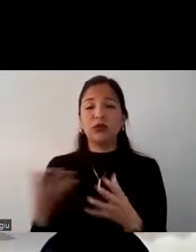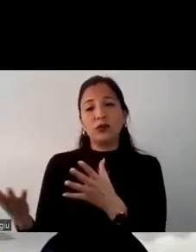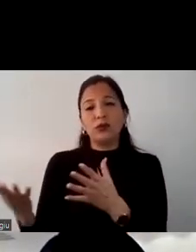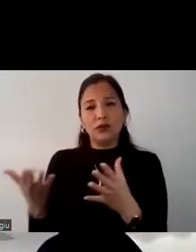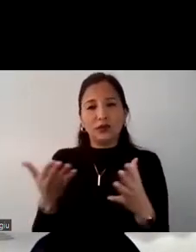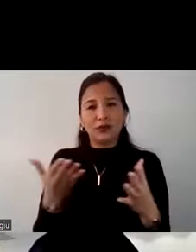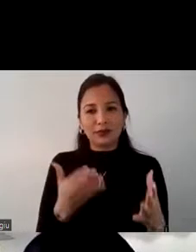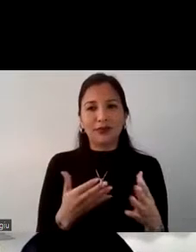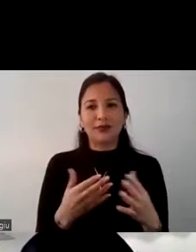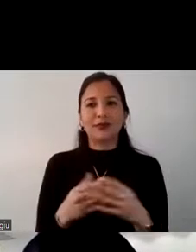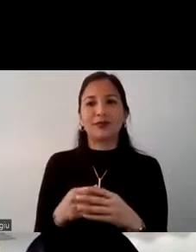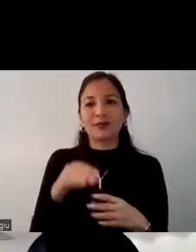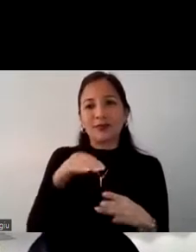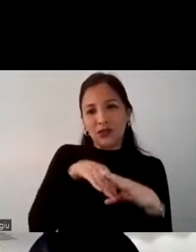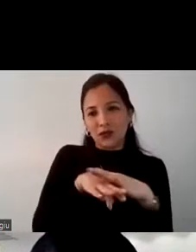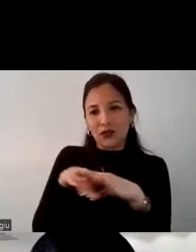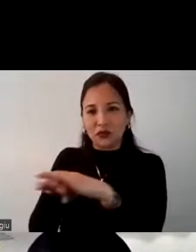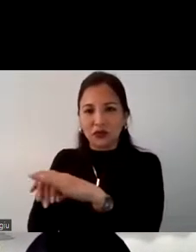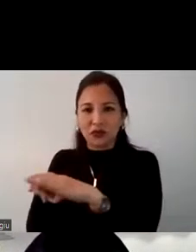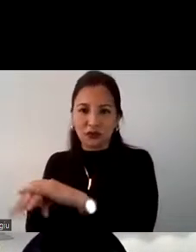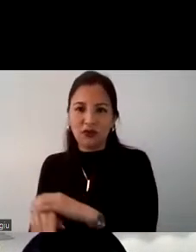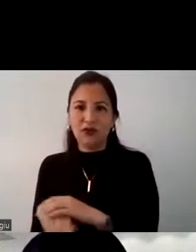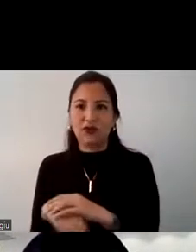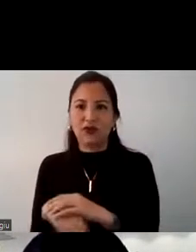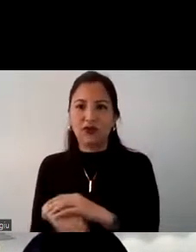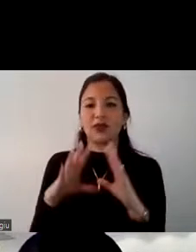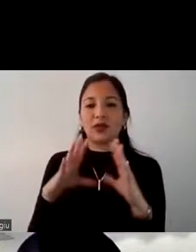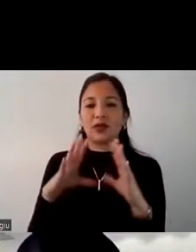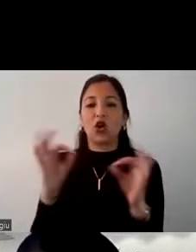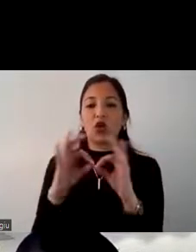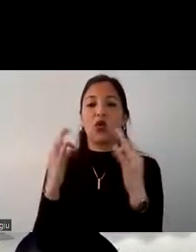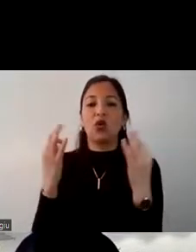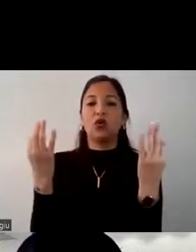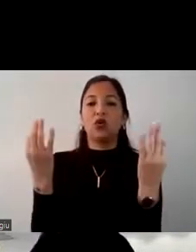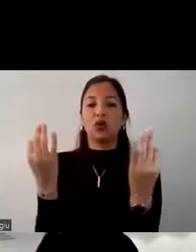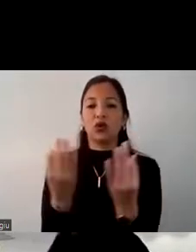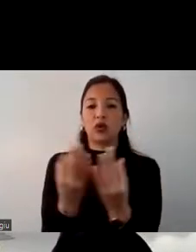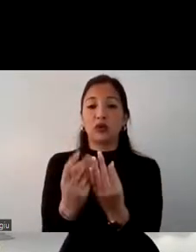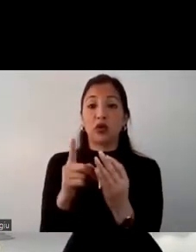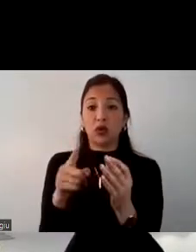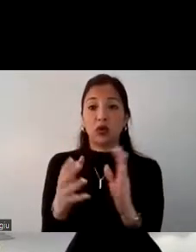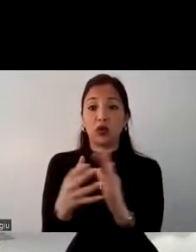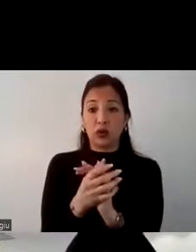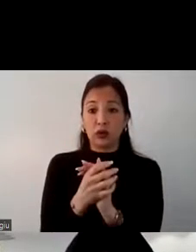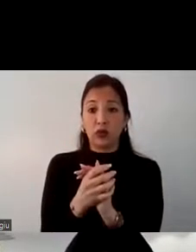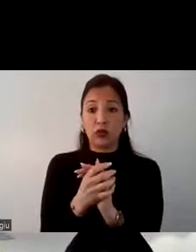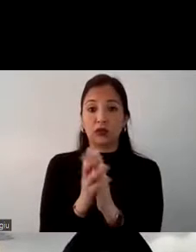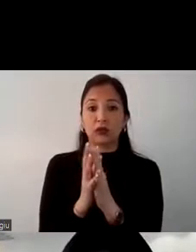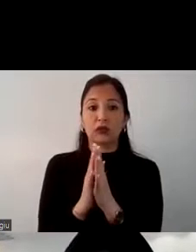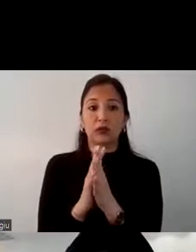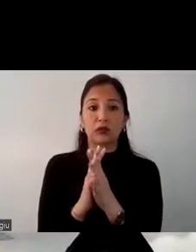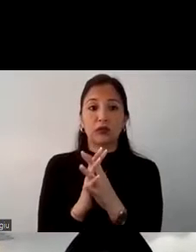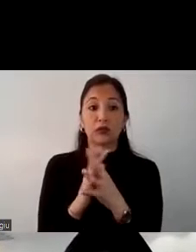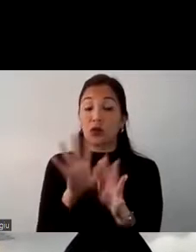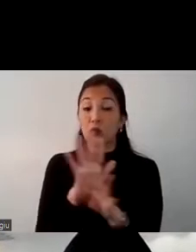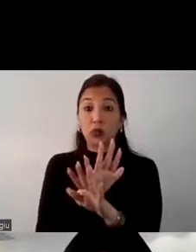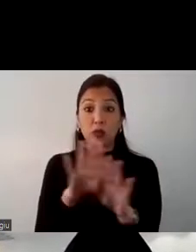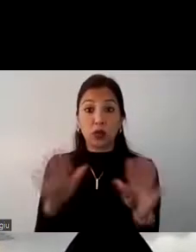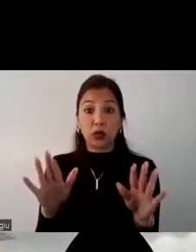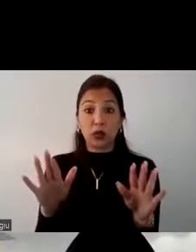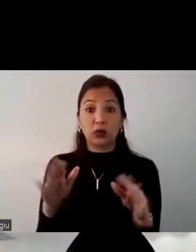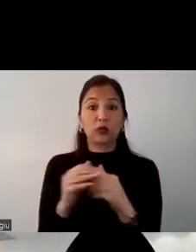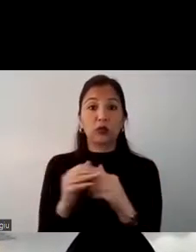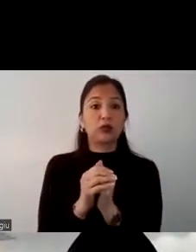por todos esos vínculos que uno podría crear con la familia o incluso con amigos y por último el mercado